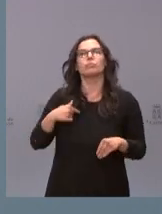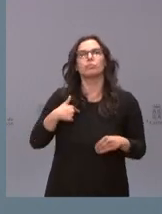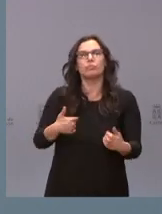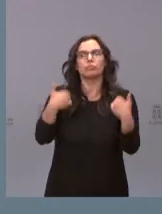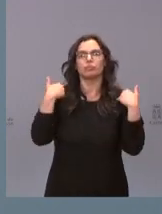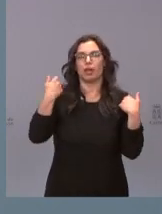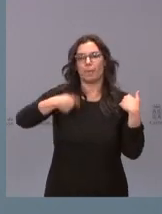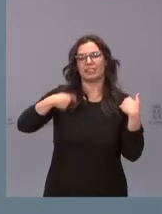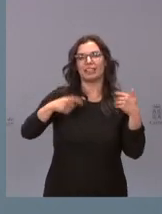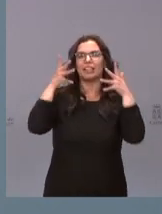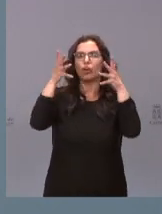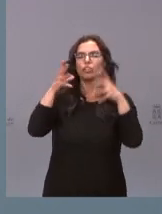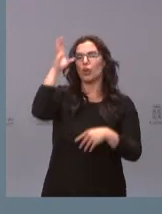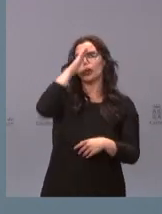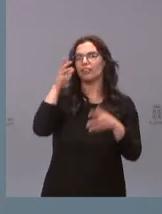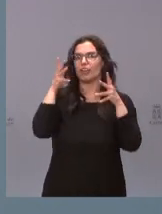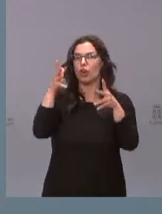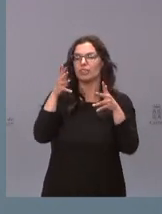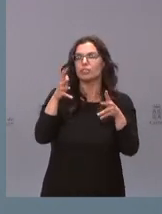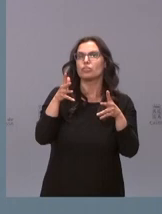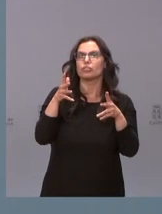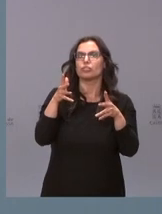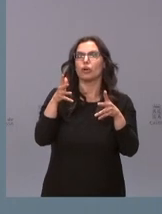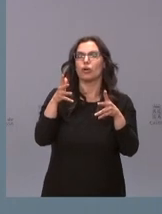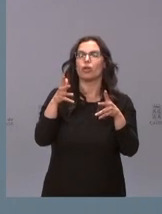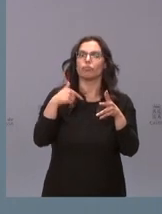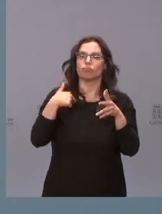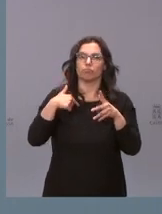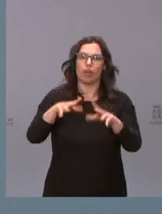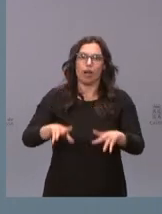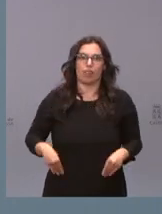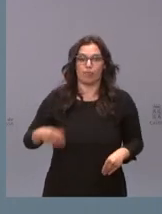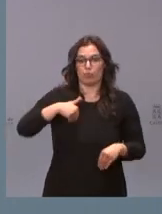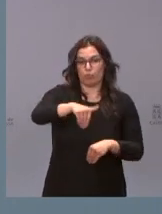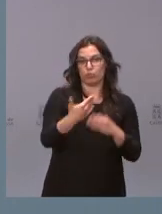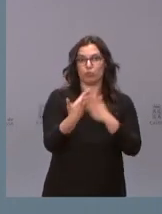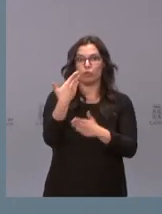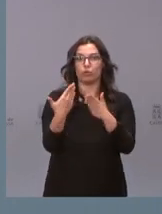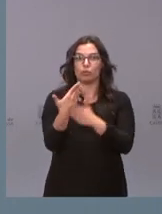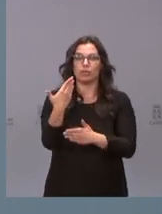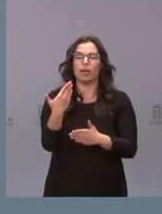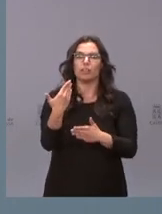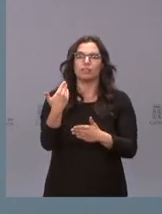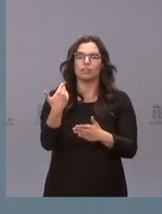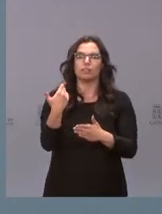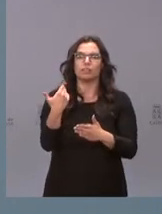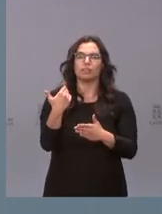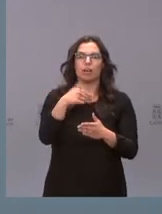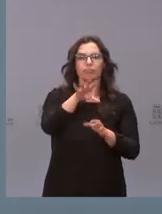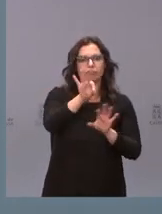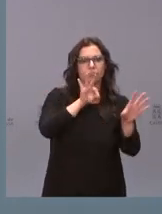presidente del Consejo Científico Asesor y que en los próximos días iremos incorporando a